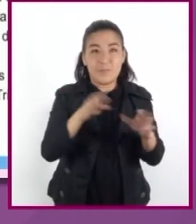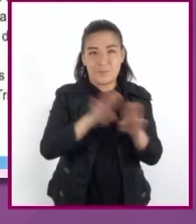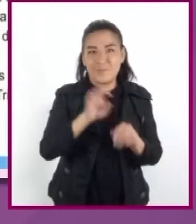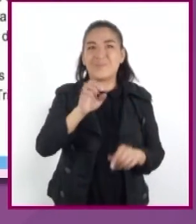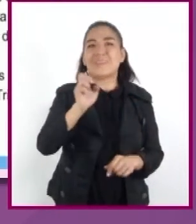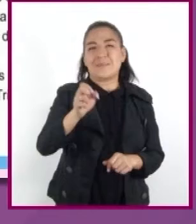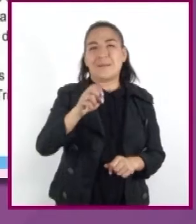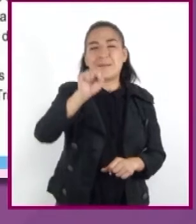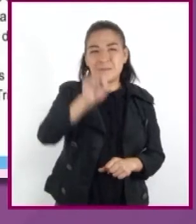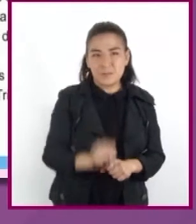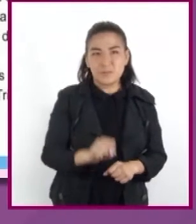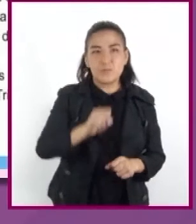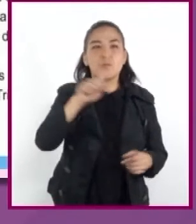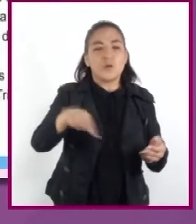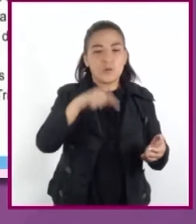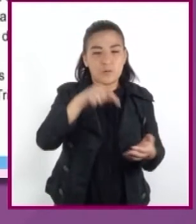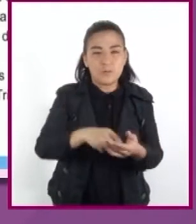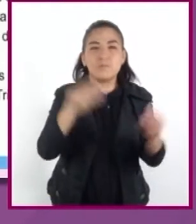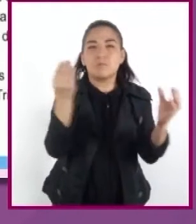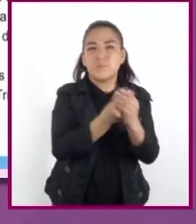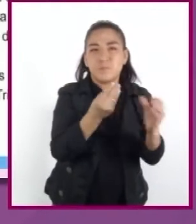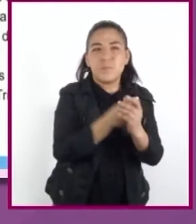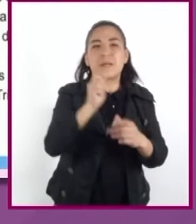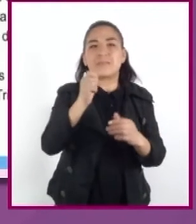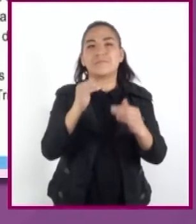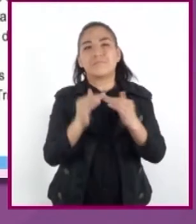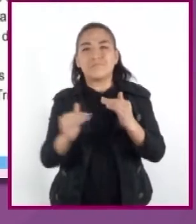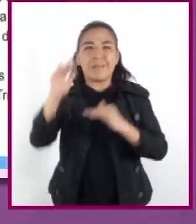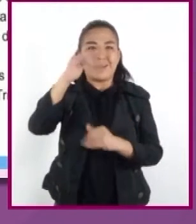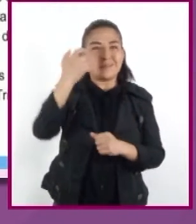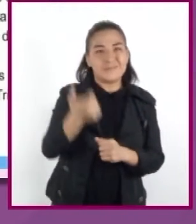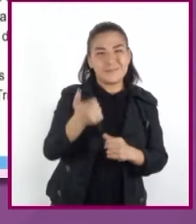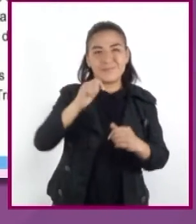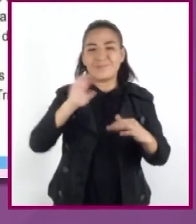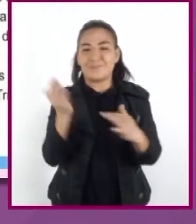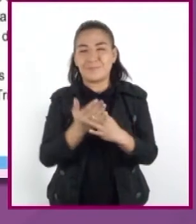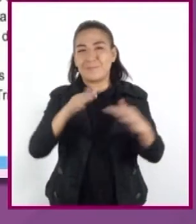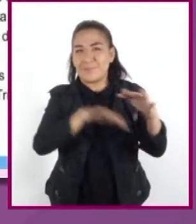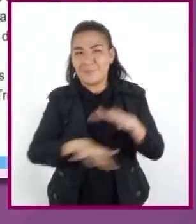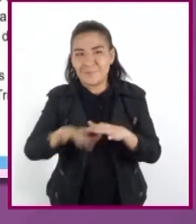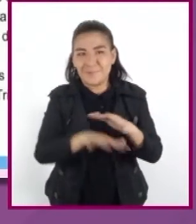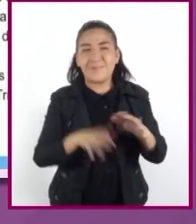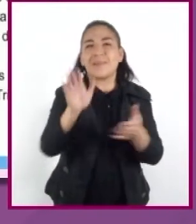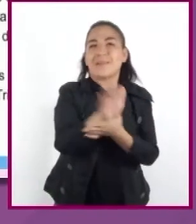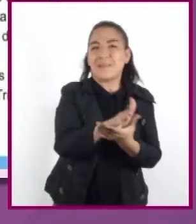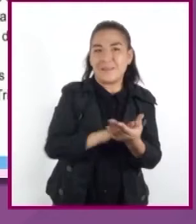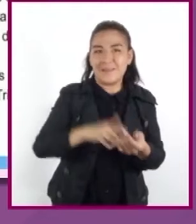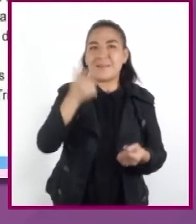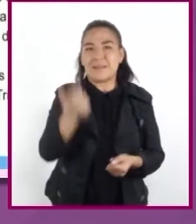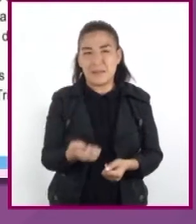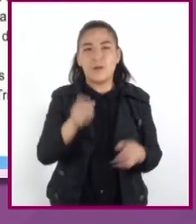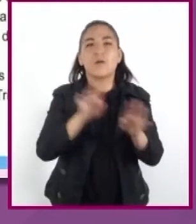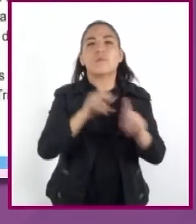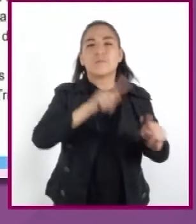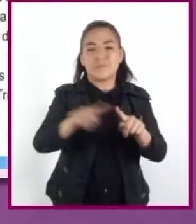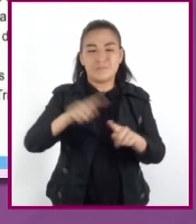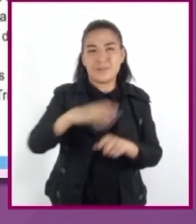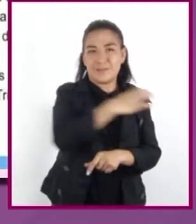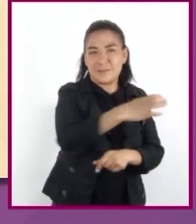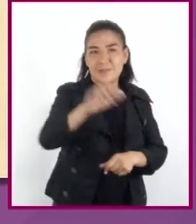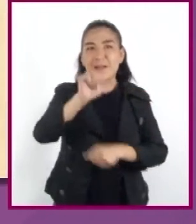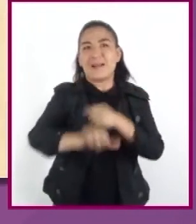diferenciaron en clases o estratos sociales y se desarrollaron mejores técnicas de cultivo, especialmente de